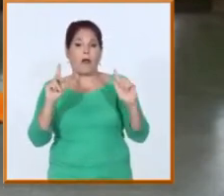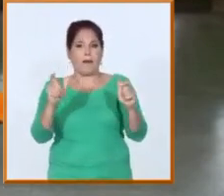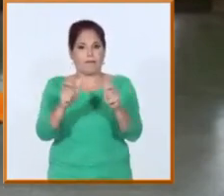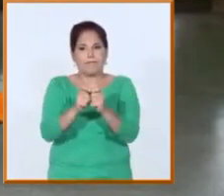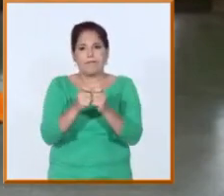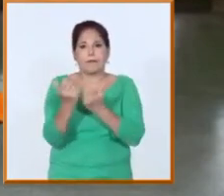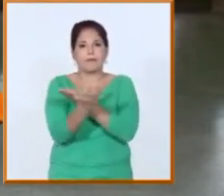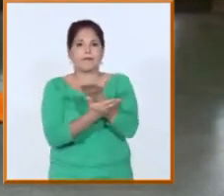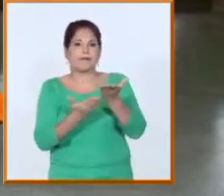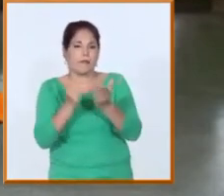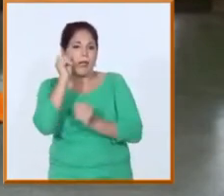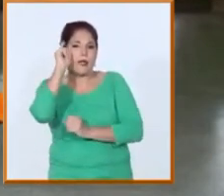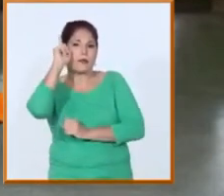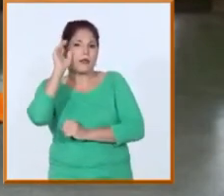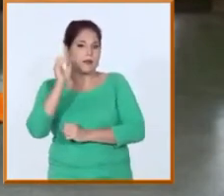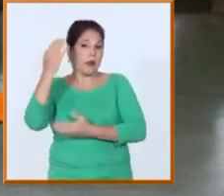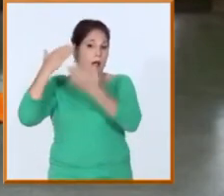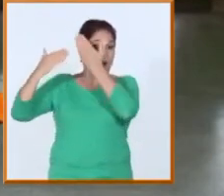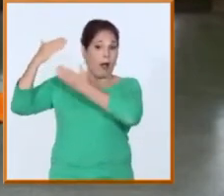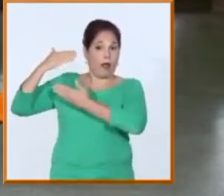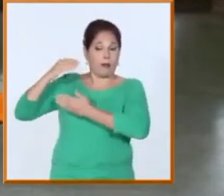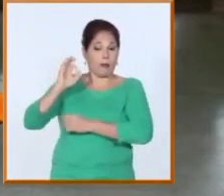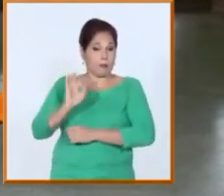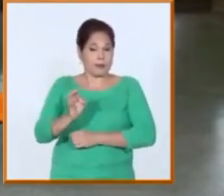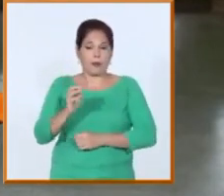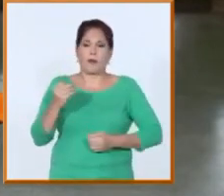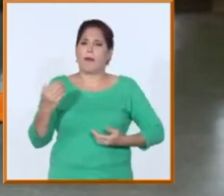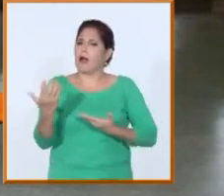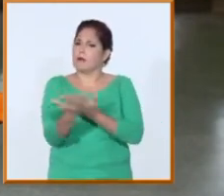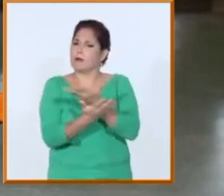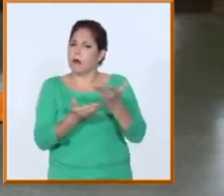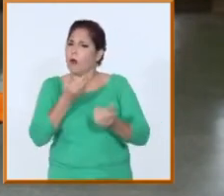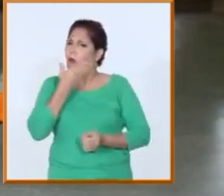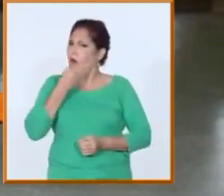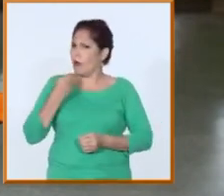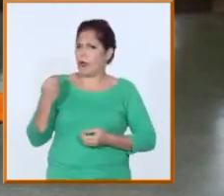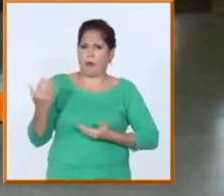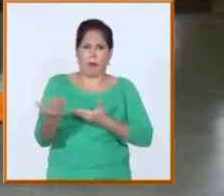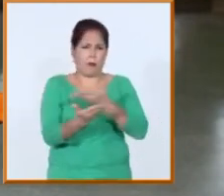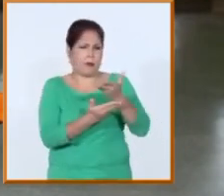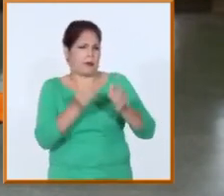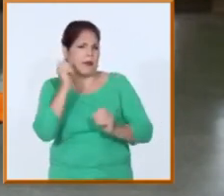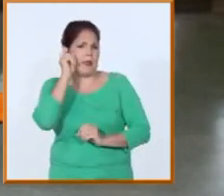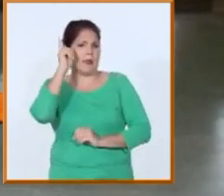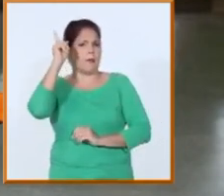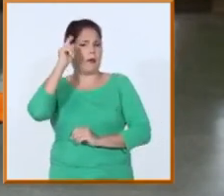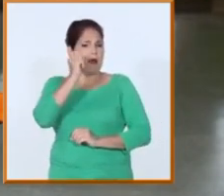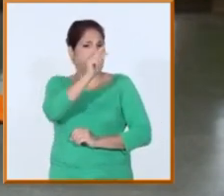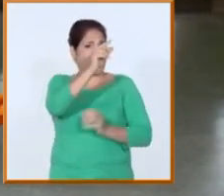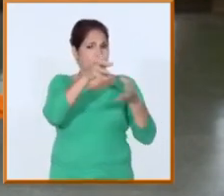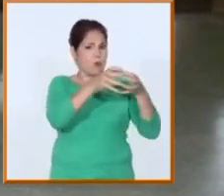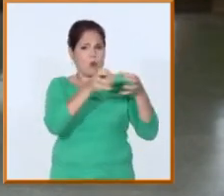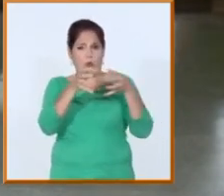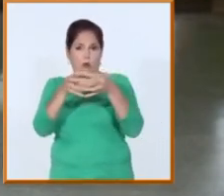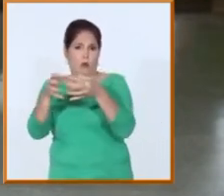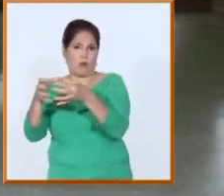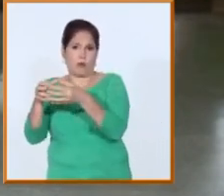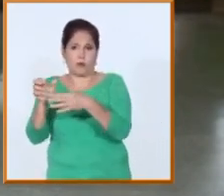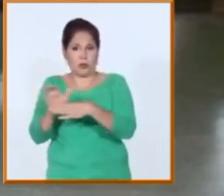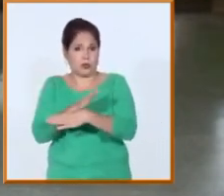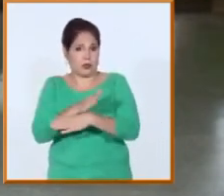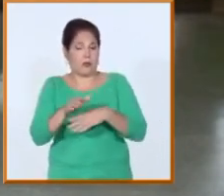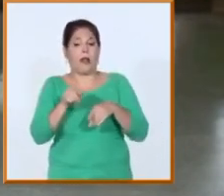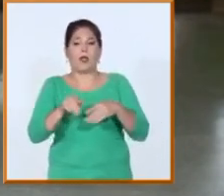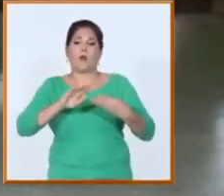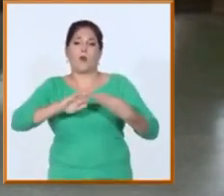vivir las experiencias desde otro punto de vista la interacción entre los jóvenes las experiencias de uno de los otros también hubo un